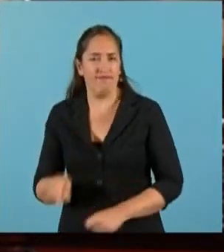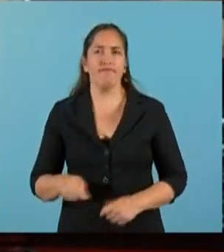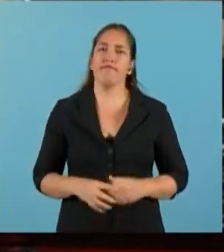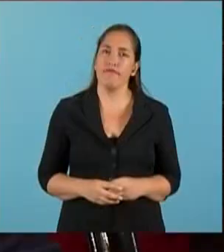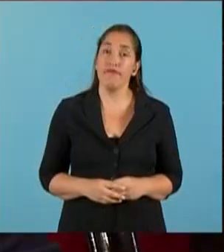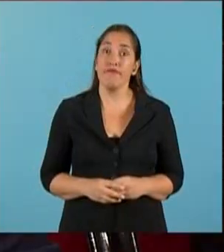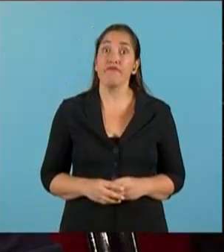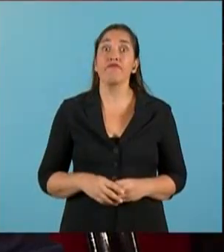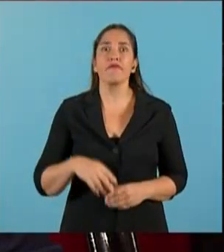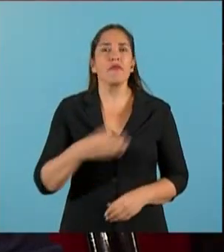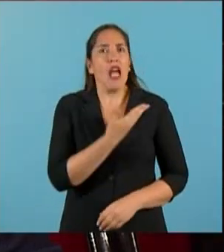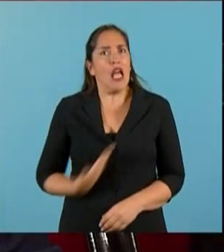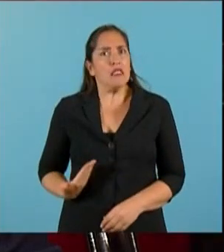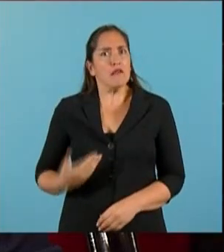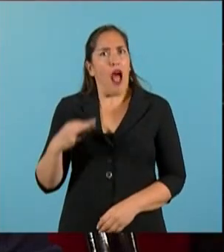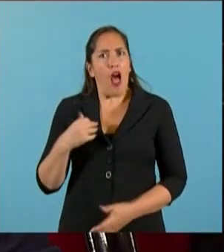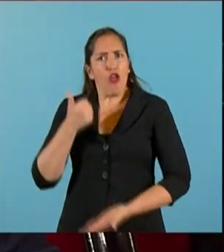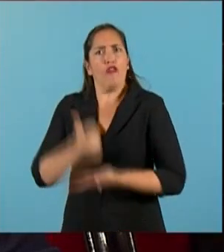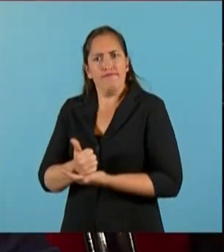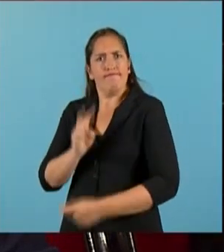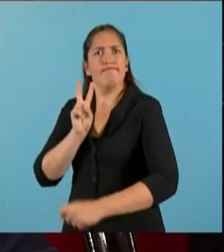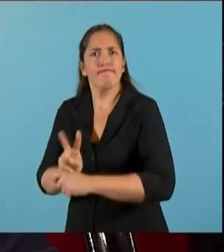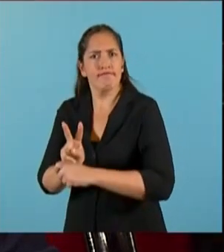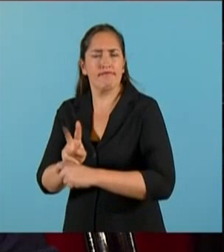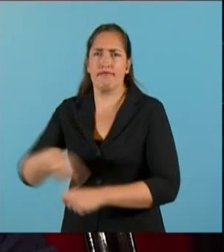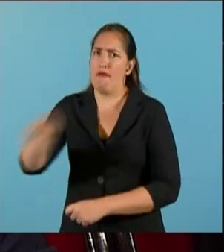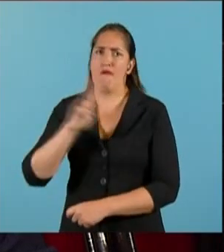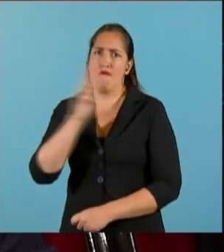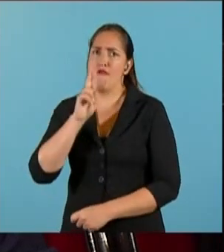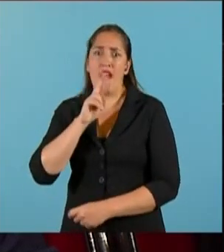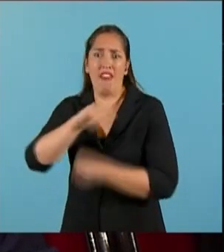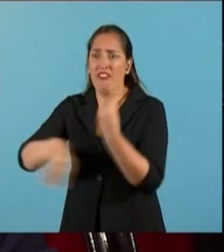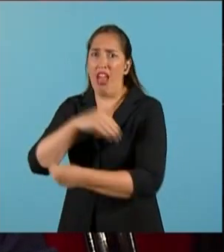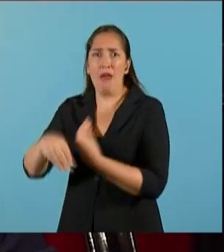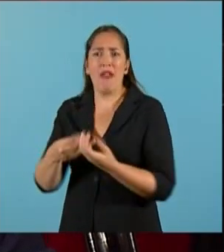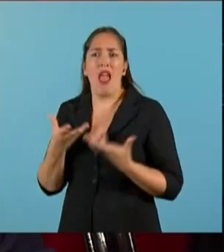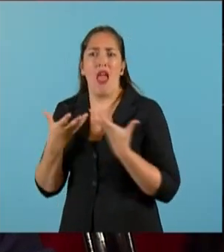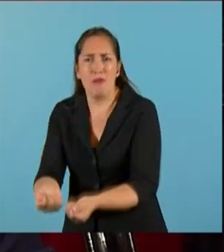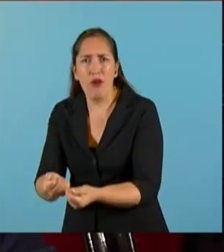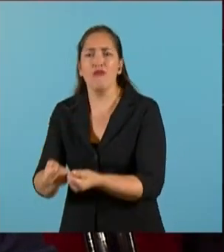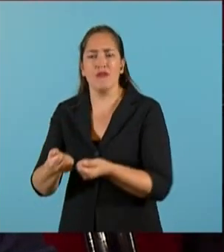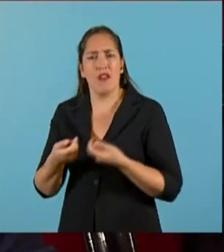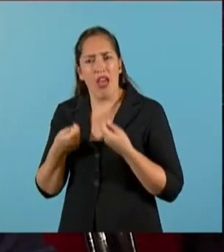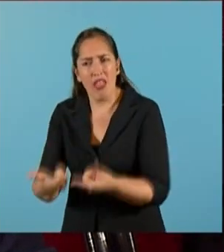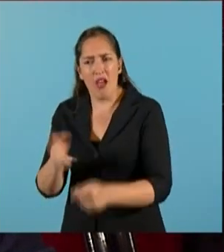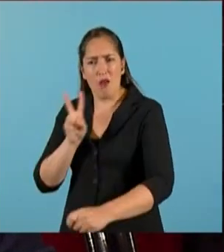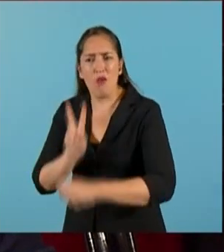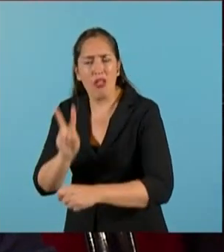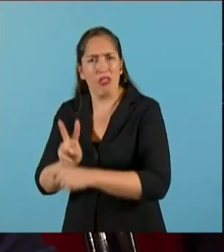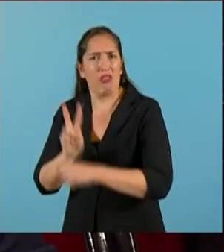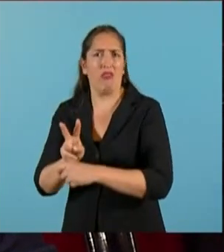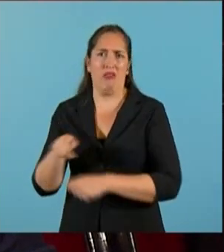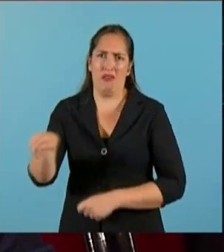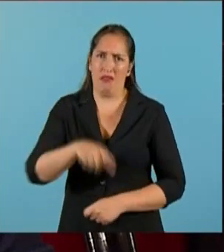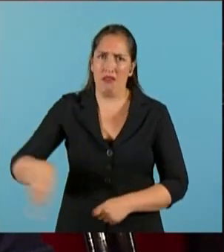El Estado debe estar presente en estos momentos trascendentales de la familia para acompañar y brindar cuidado y protección